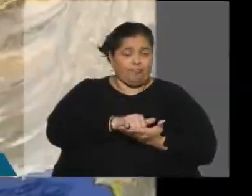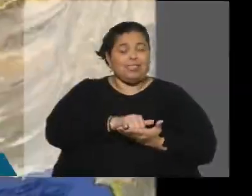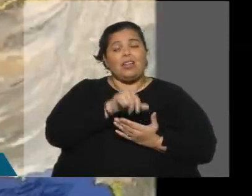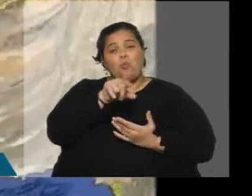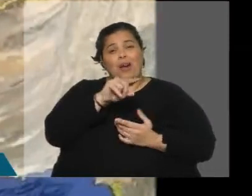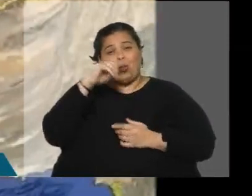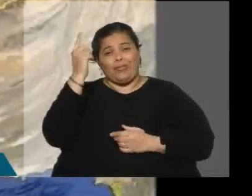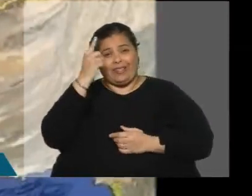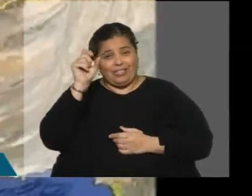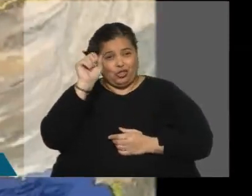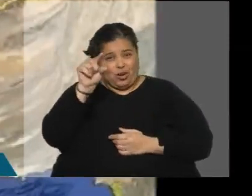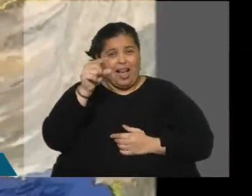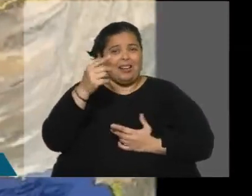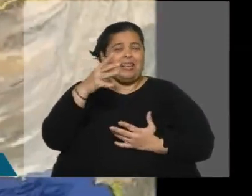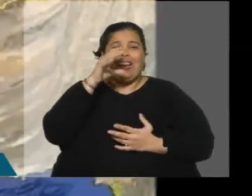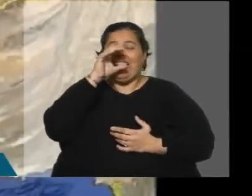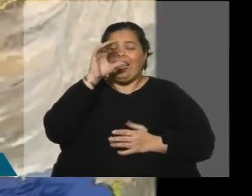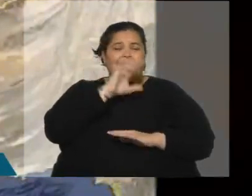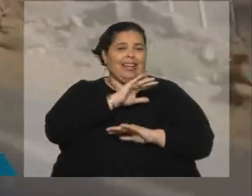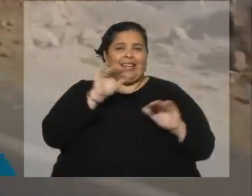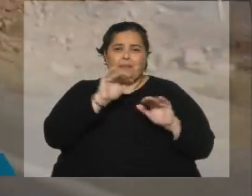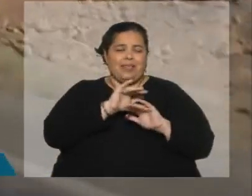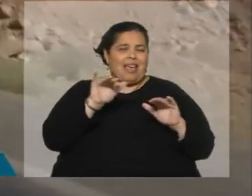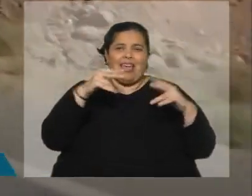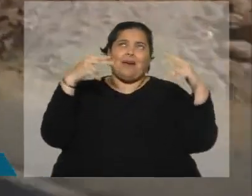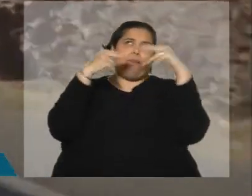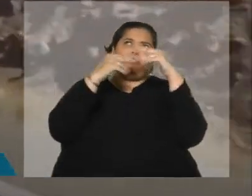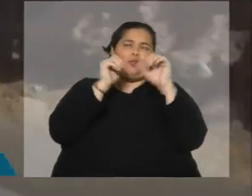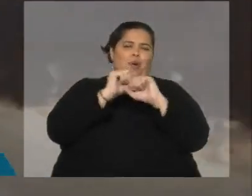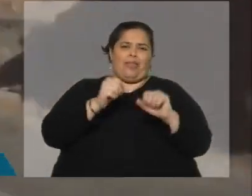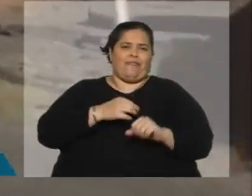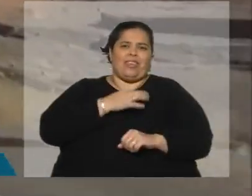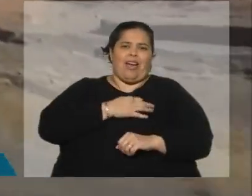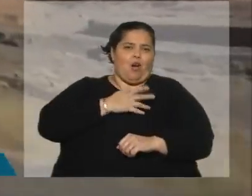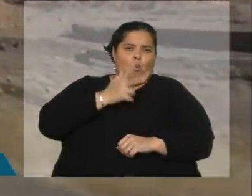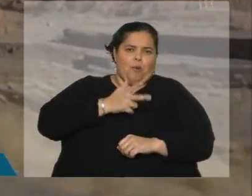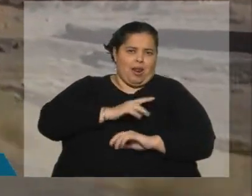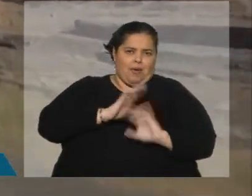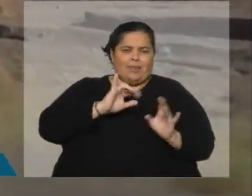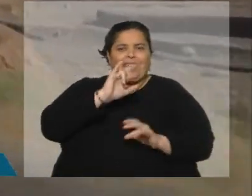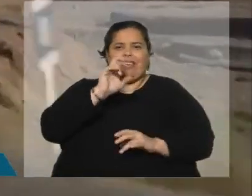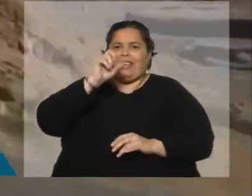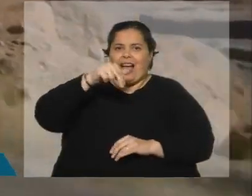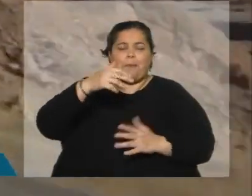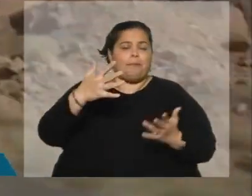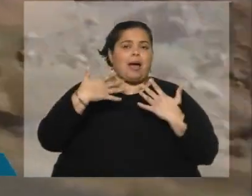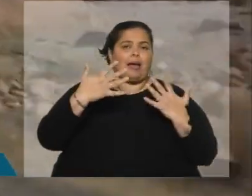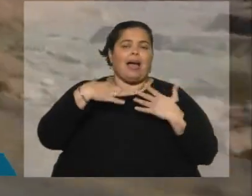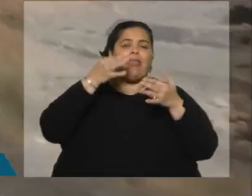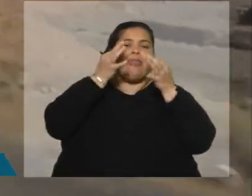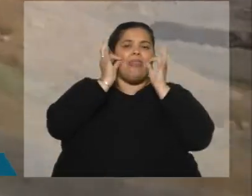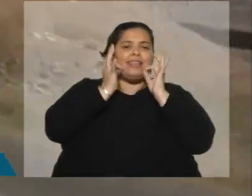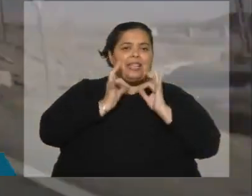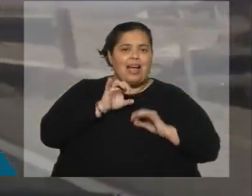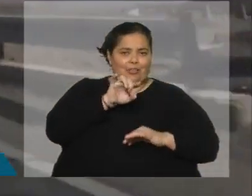lo cual está al límite de las condiciones tolerables para la vida humana. Irán tiene una de las regiones más cálidas del planeta, como el desierto Dash Elot, donde